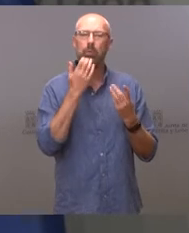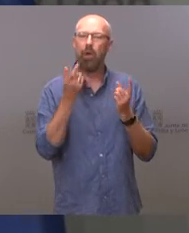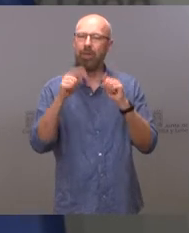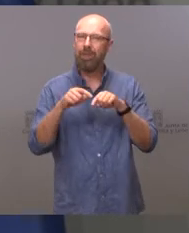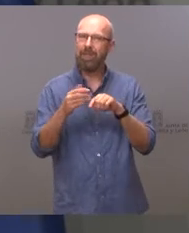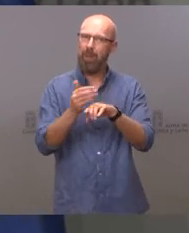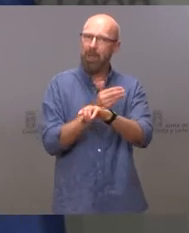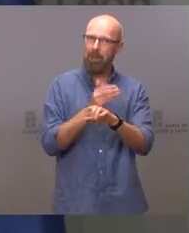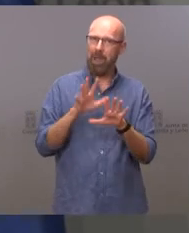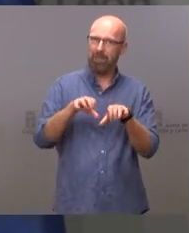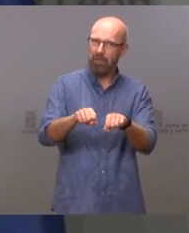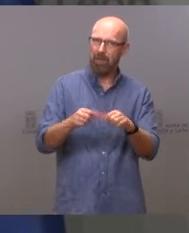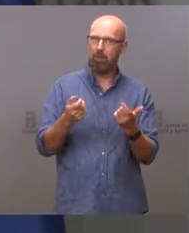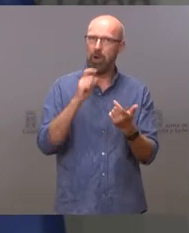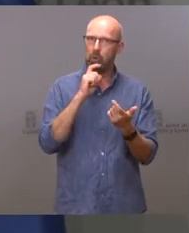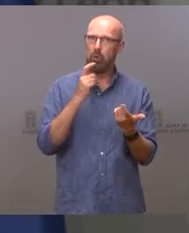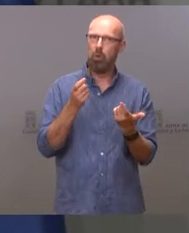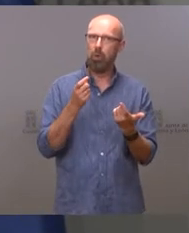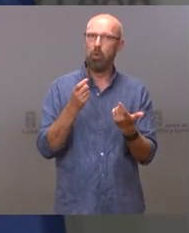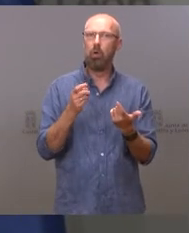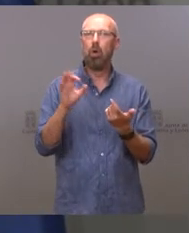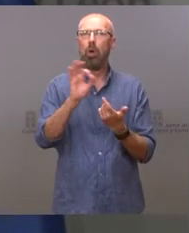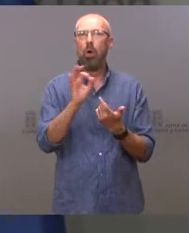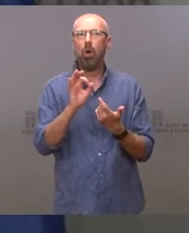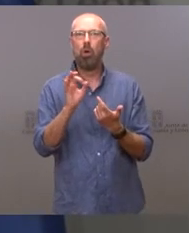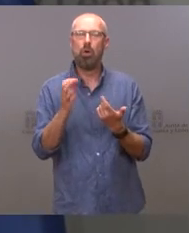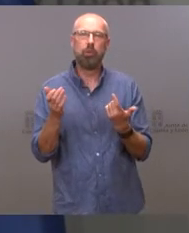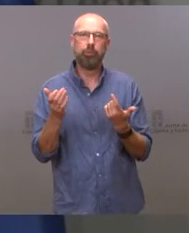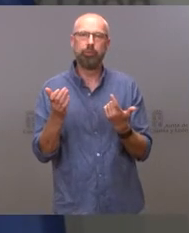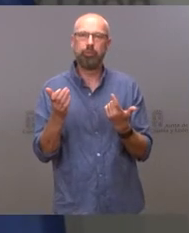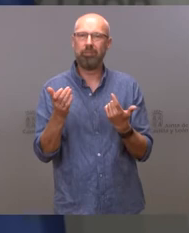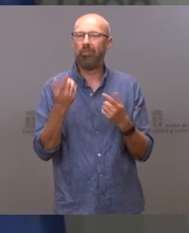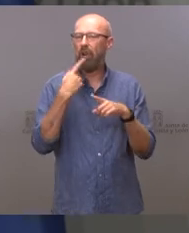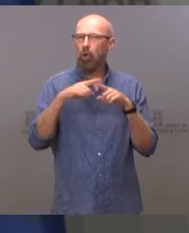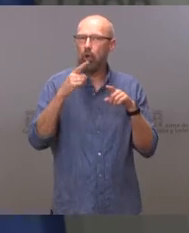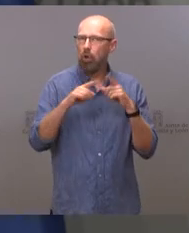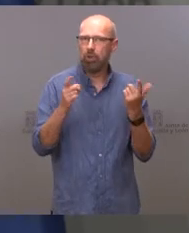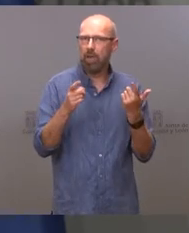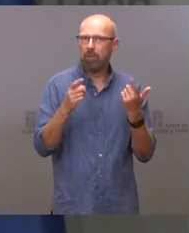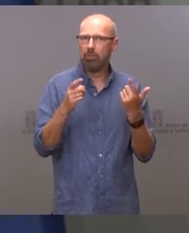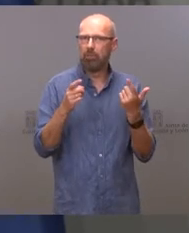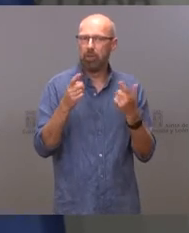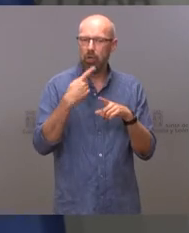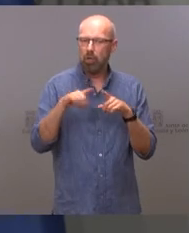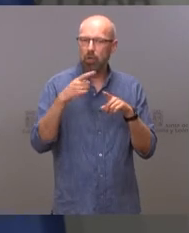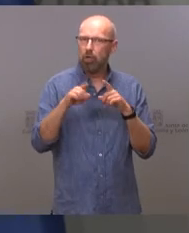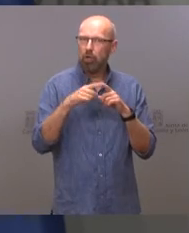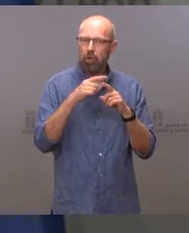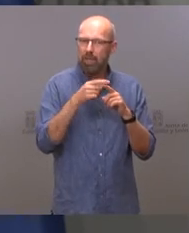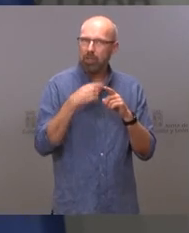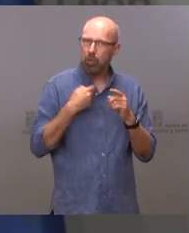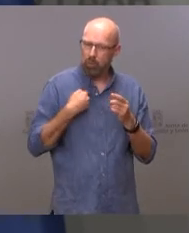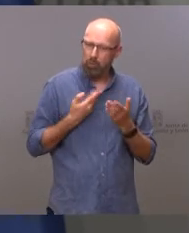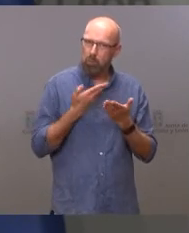o sobre el ratito? Es lo único concreto que le he oído yo al señor Tudanca en estos días.